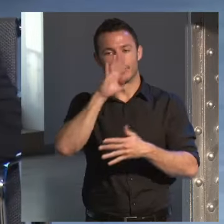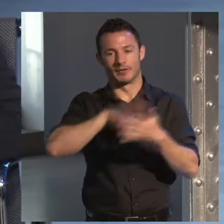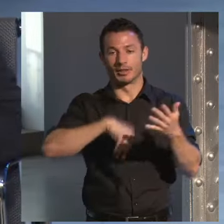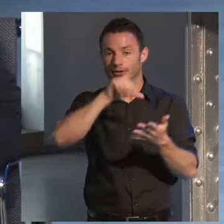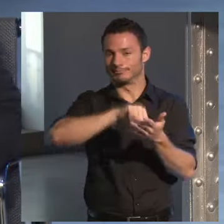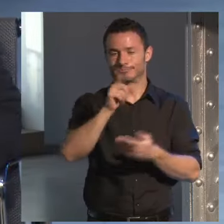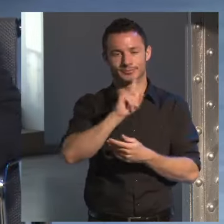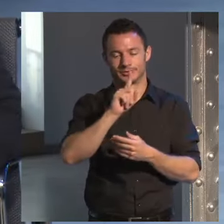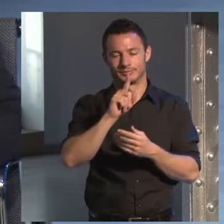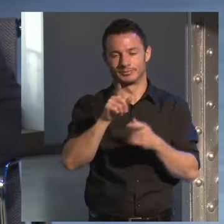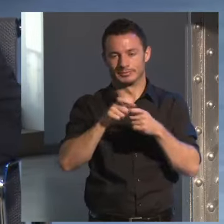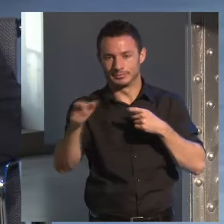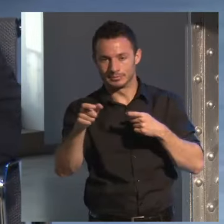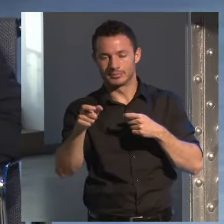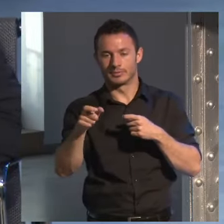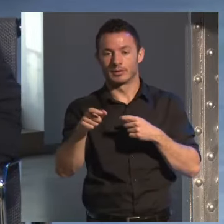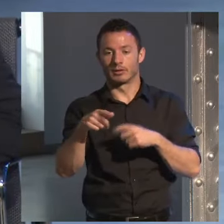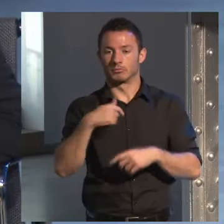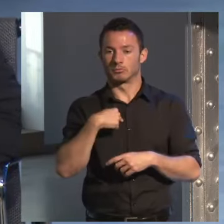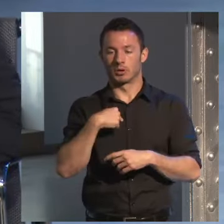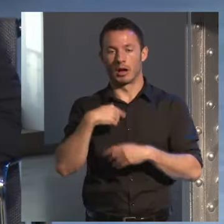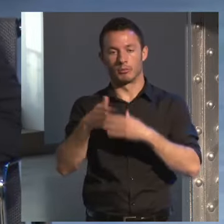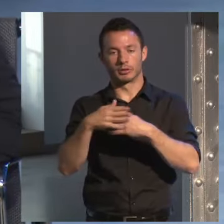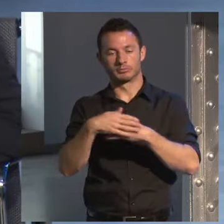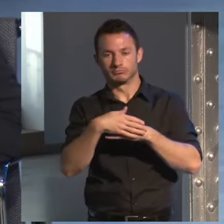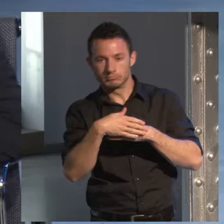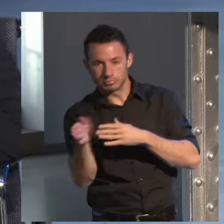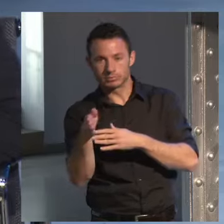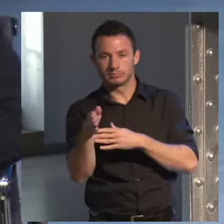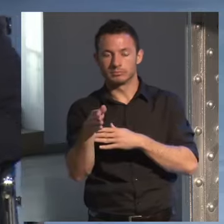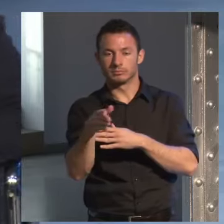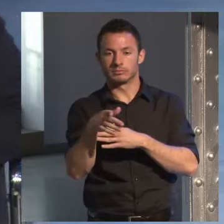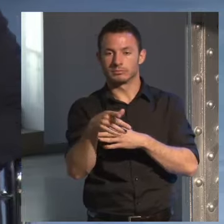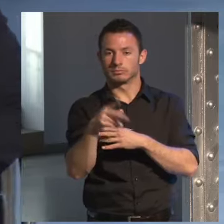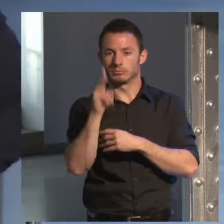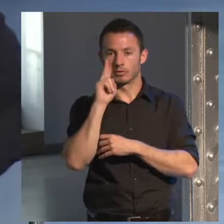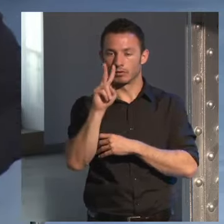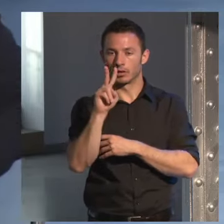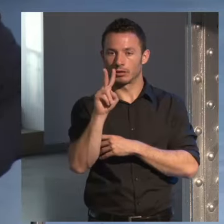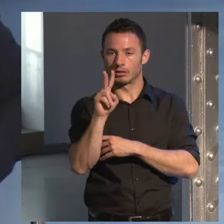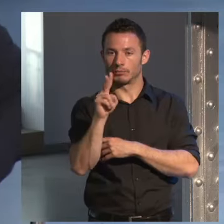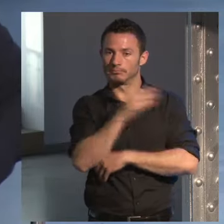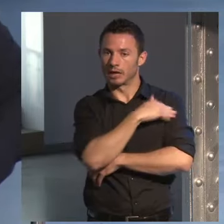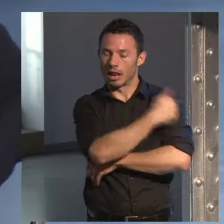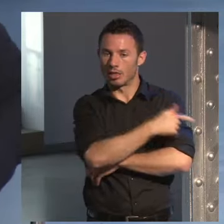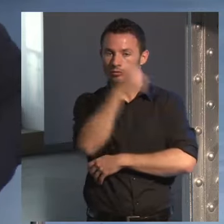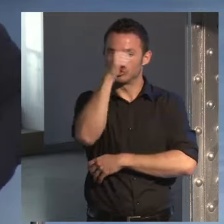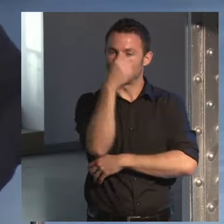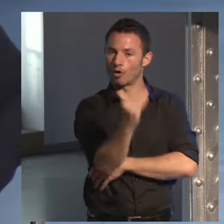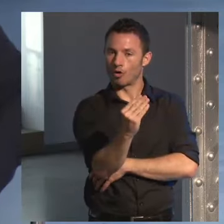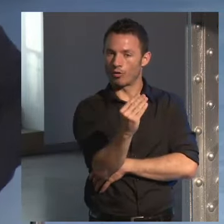fui yo a abrirle la puerta y vi que su acompañante era un chico más joven que ella